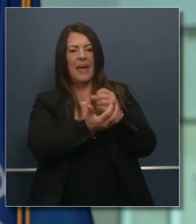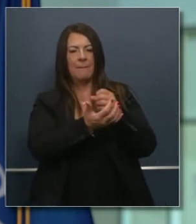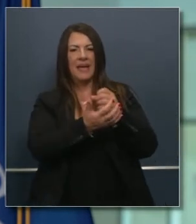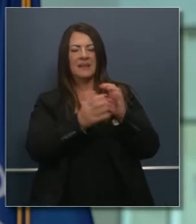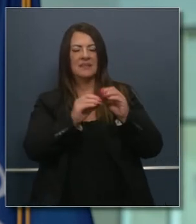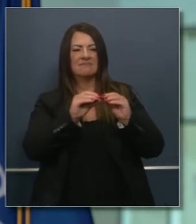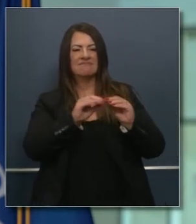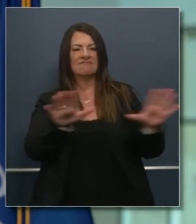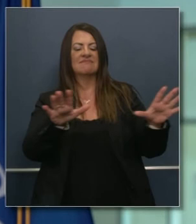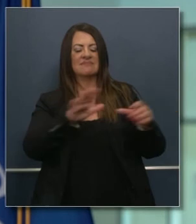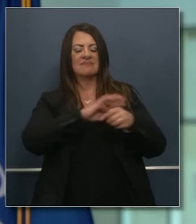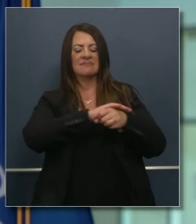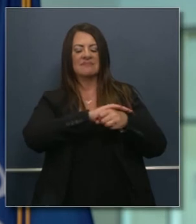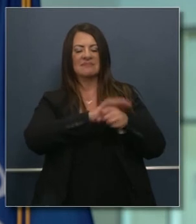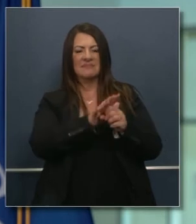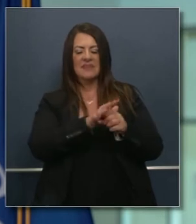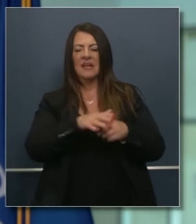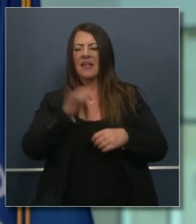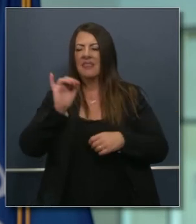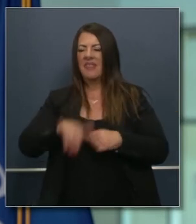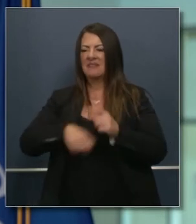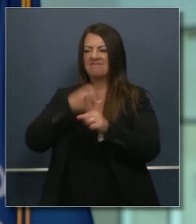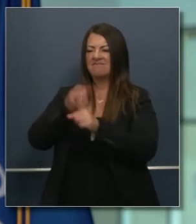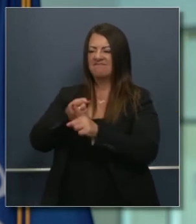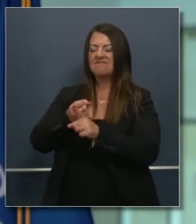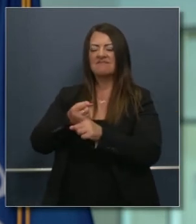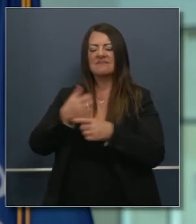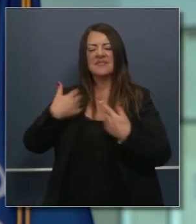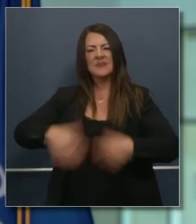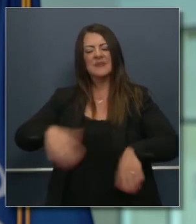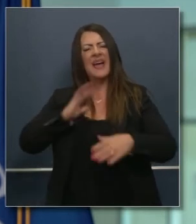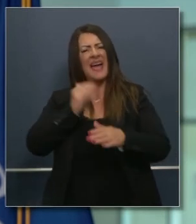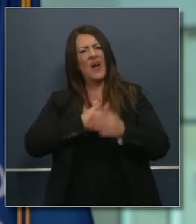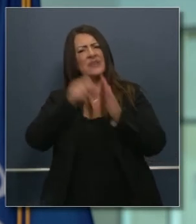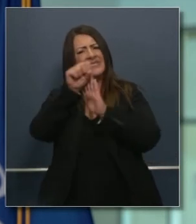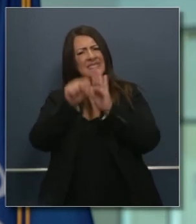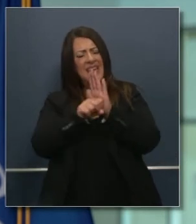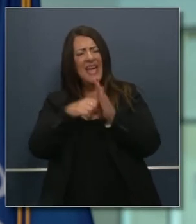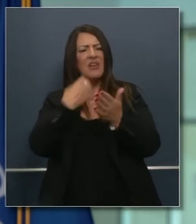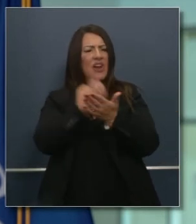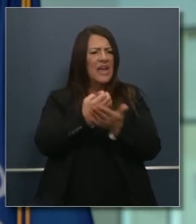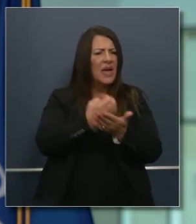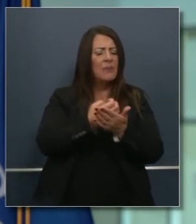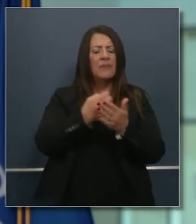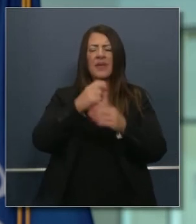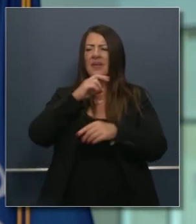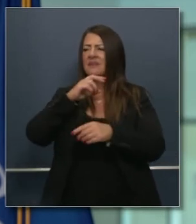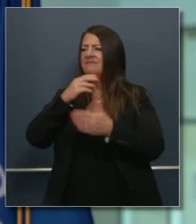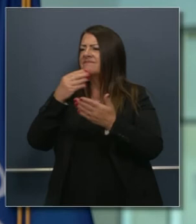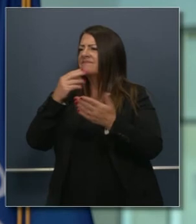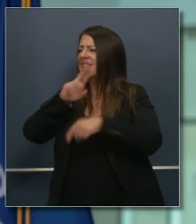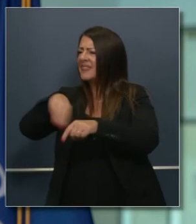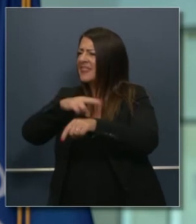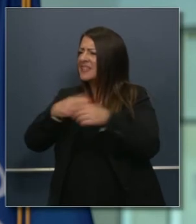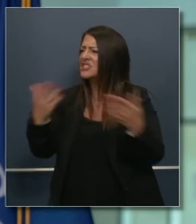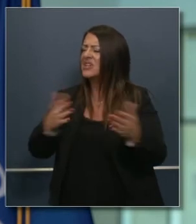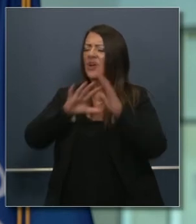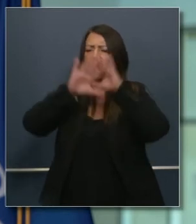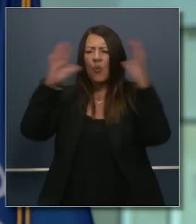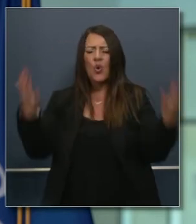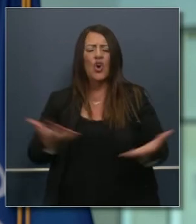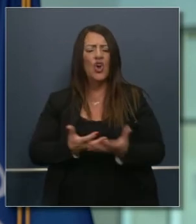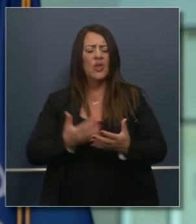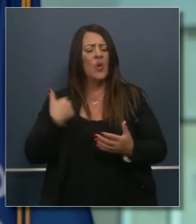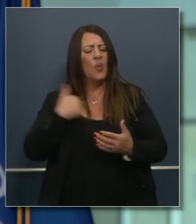que es una enfermedad que se transmite muy fácilmente y el estado se ha visto impactado el país también el mundo